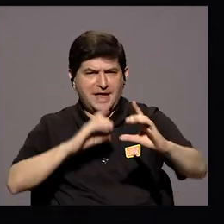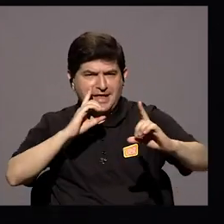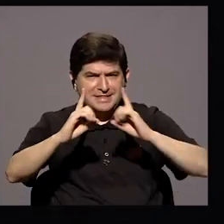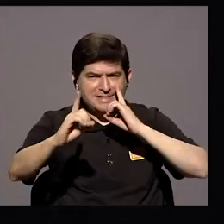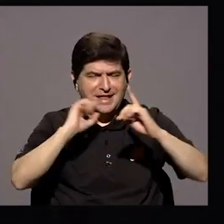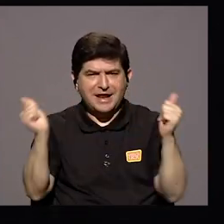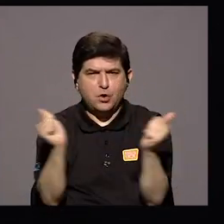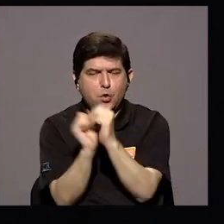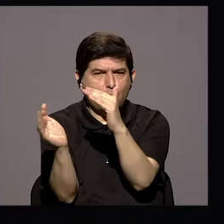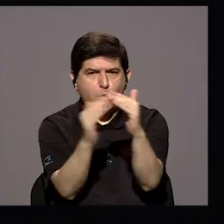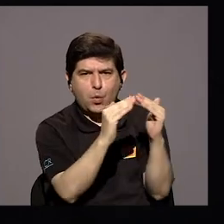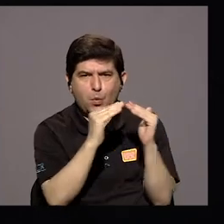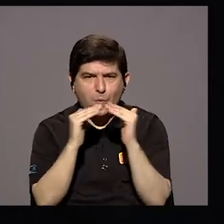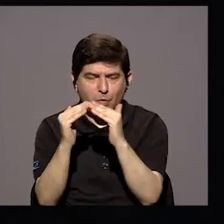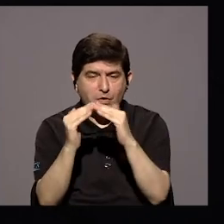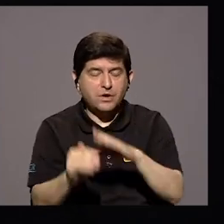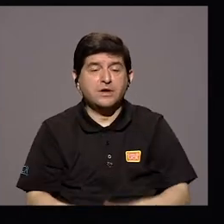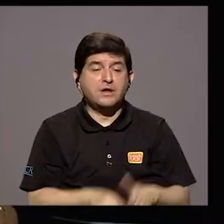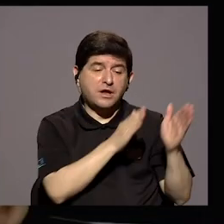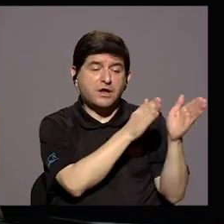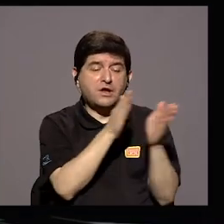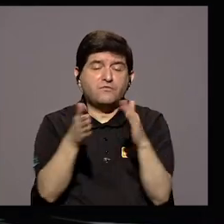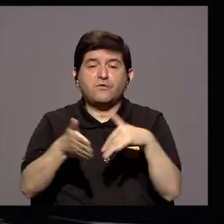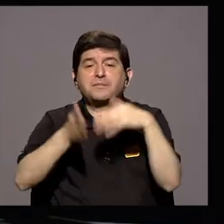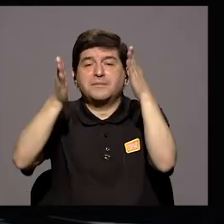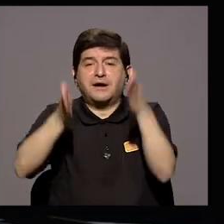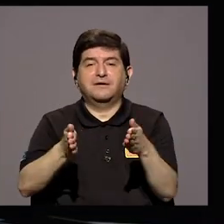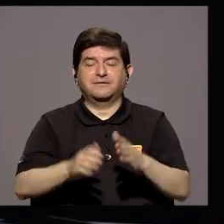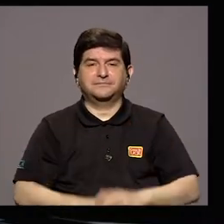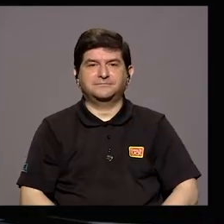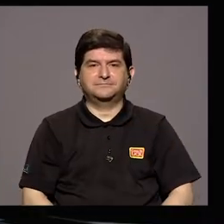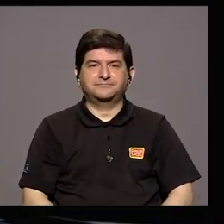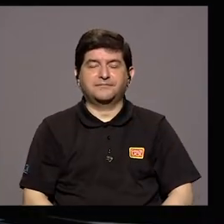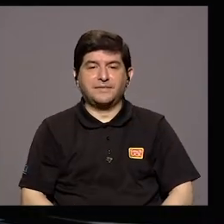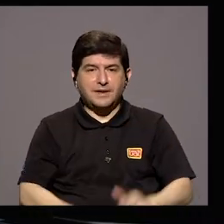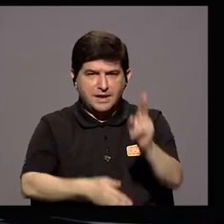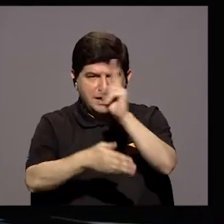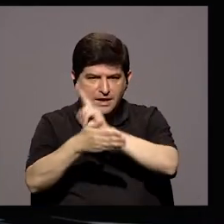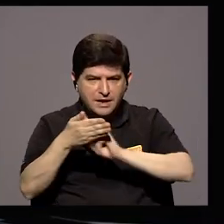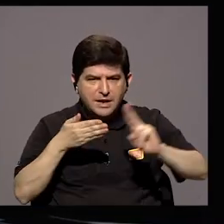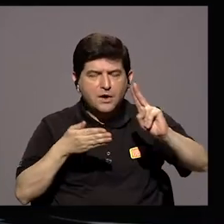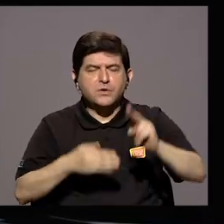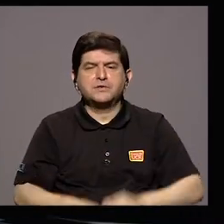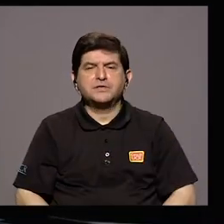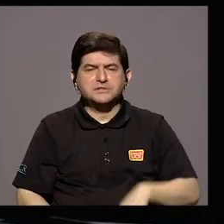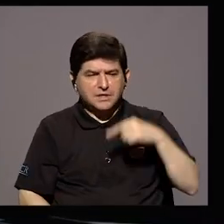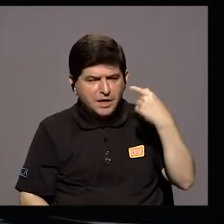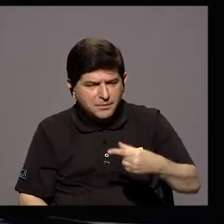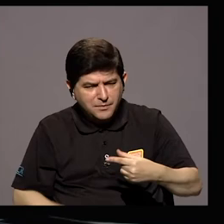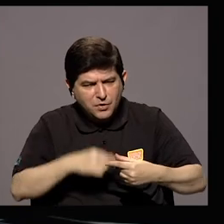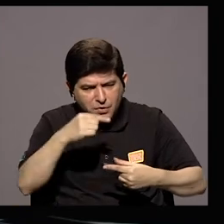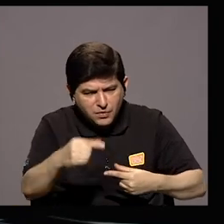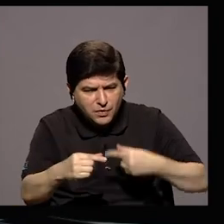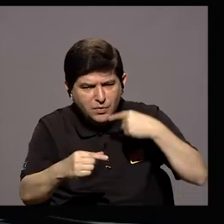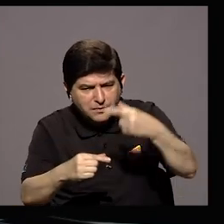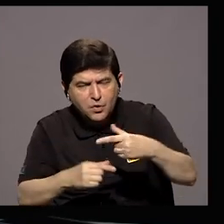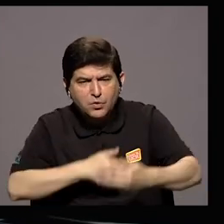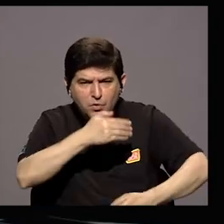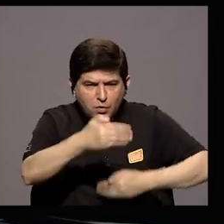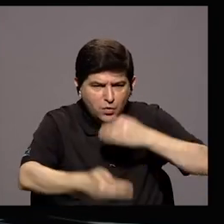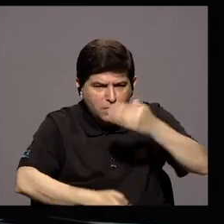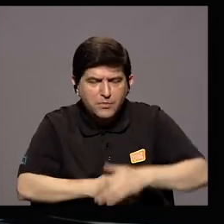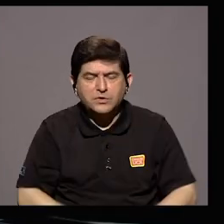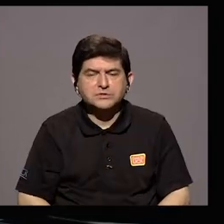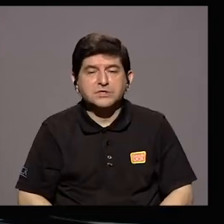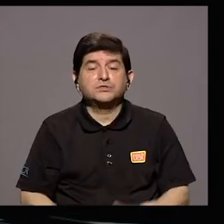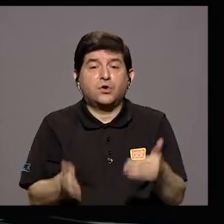Comunidades Y La Formación De Nuestro Estudiantado La Universidad Poco Poco Ha Venido Dando Un Proceso Hacia La Presencialidad